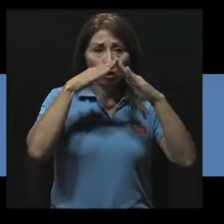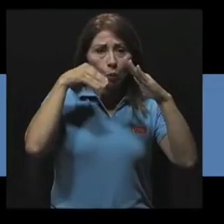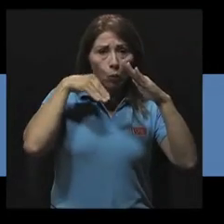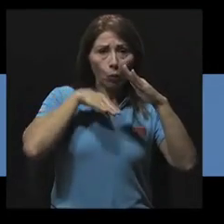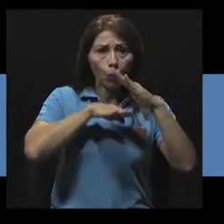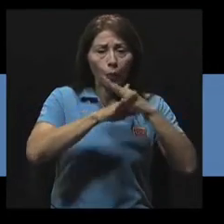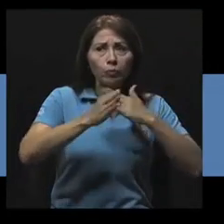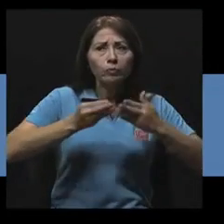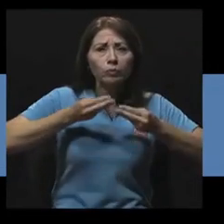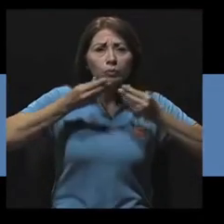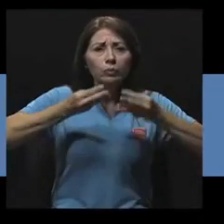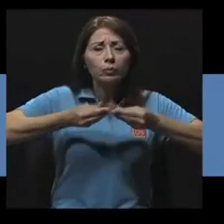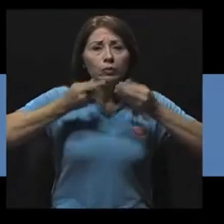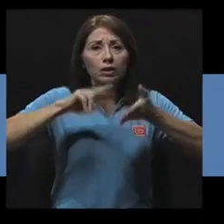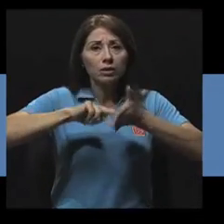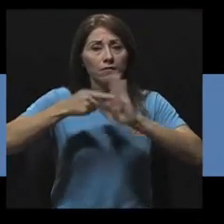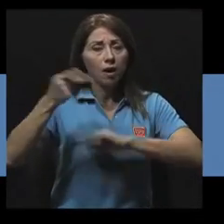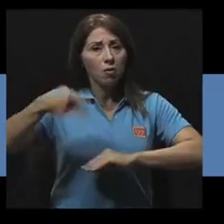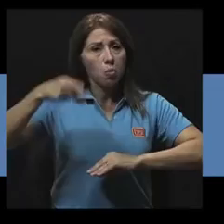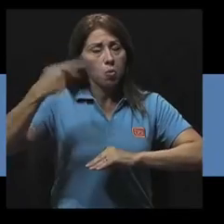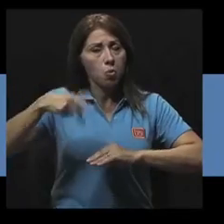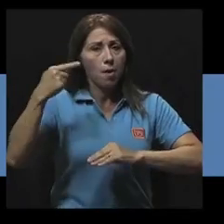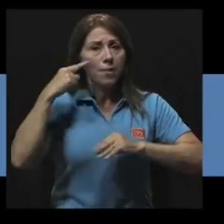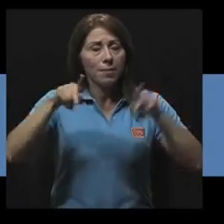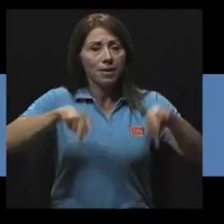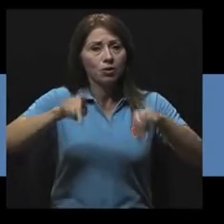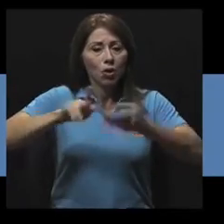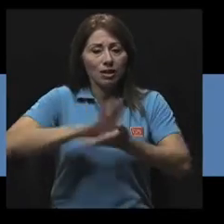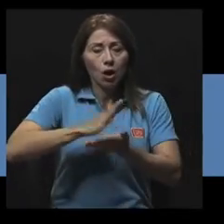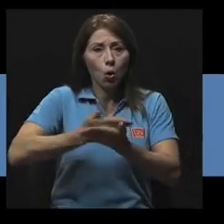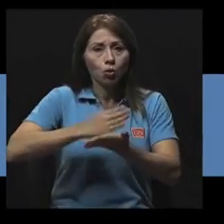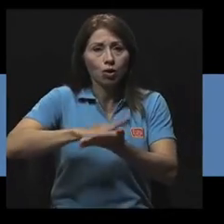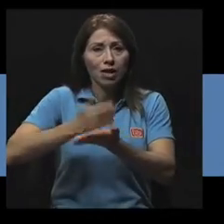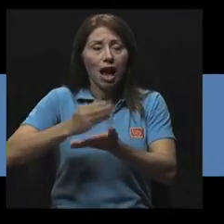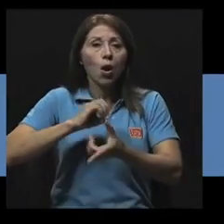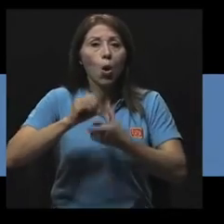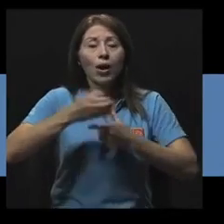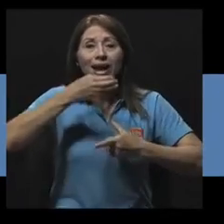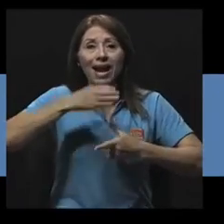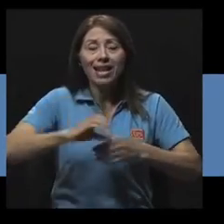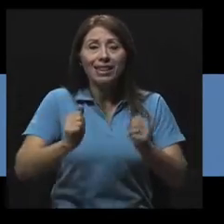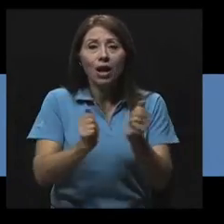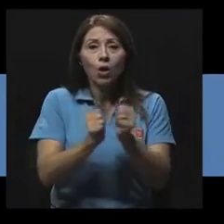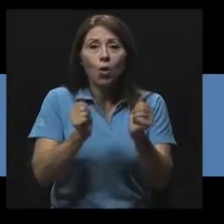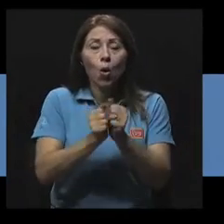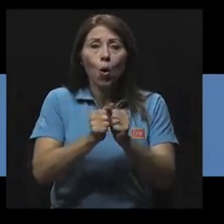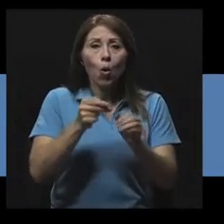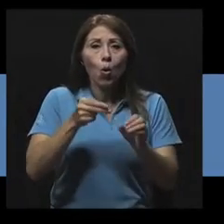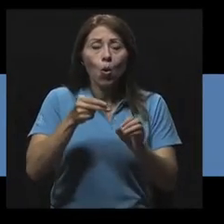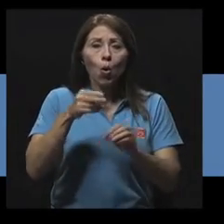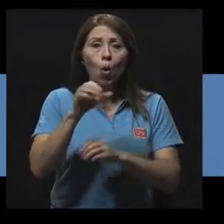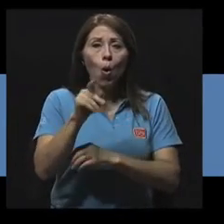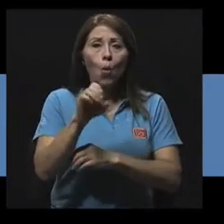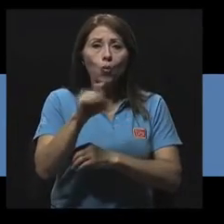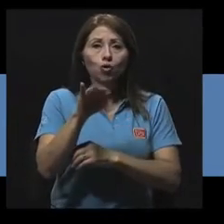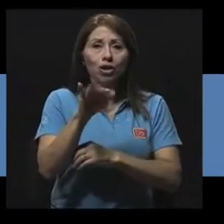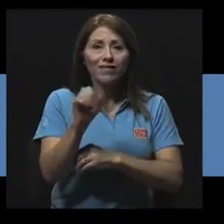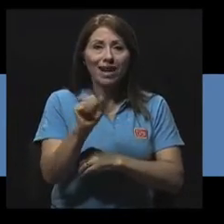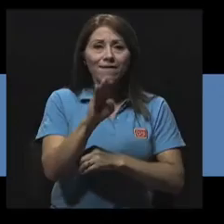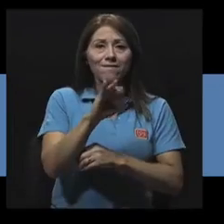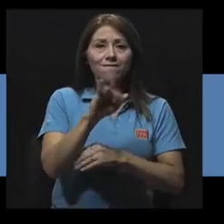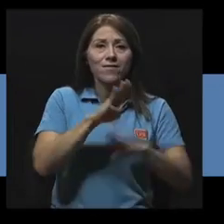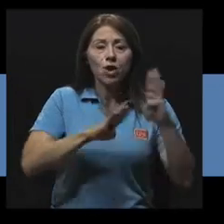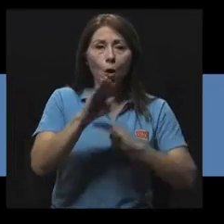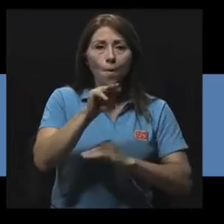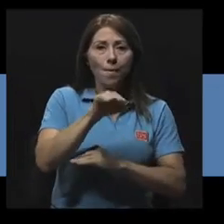sanitario para las personas que cocinan y calientan sus hogares con combustibles de biomasa y carbón. Algunos ejemplos de actividades